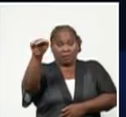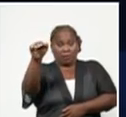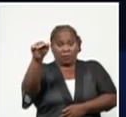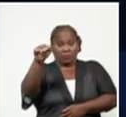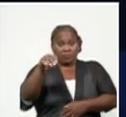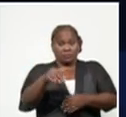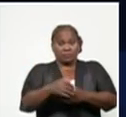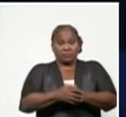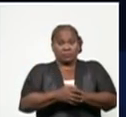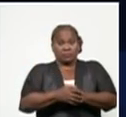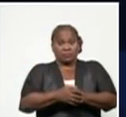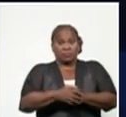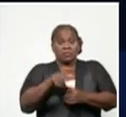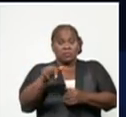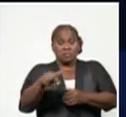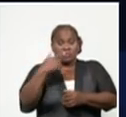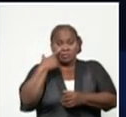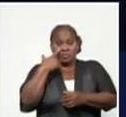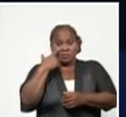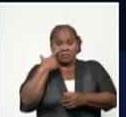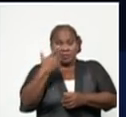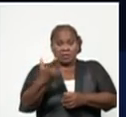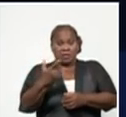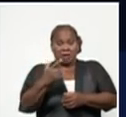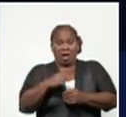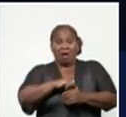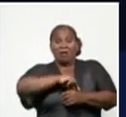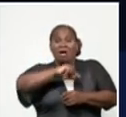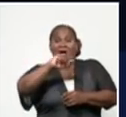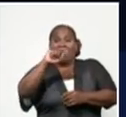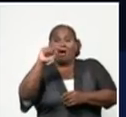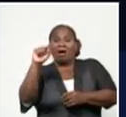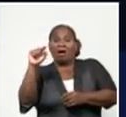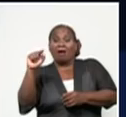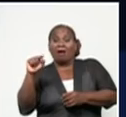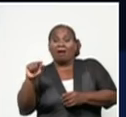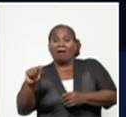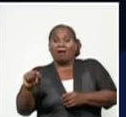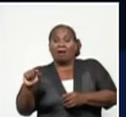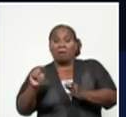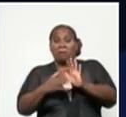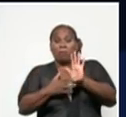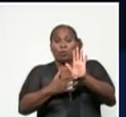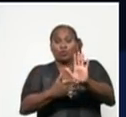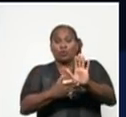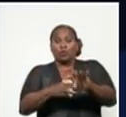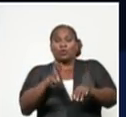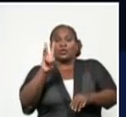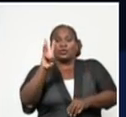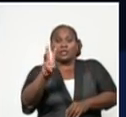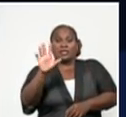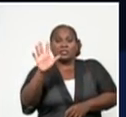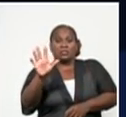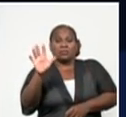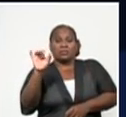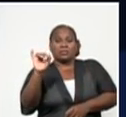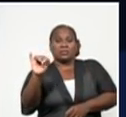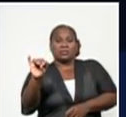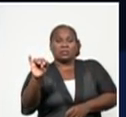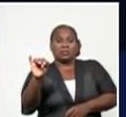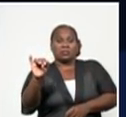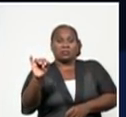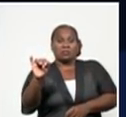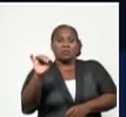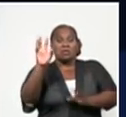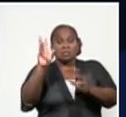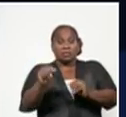lo que se veía en el gráfico, en la curva que se mostró, pues, 356, una cifra de las